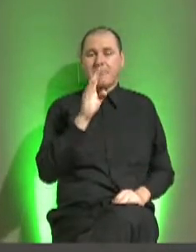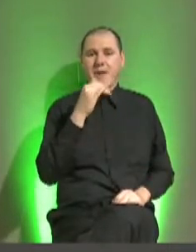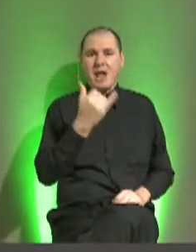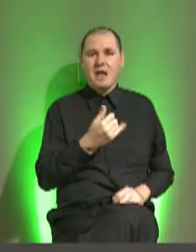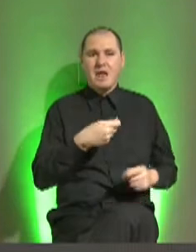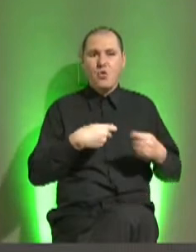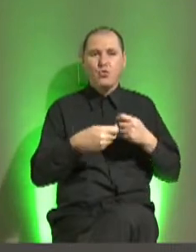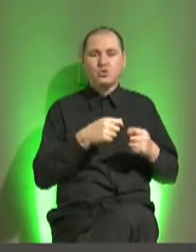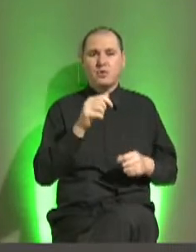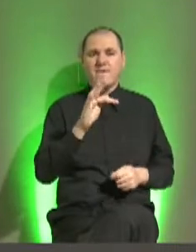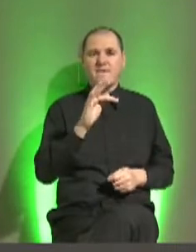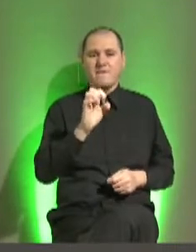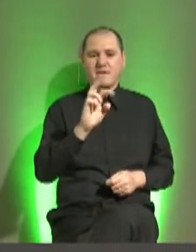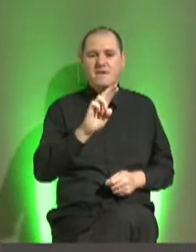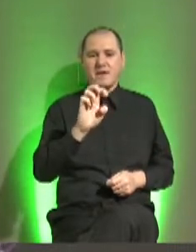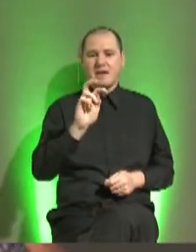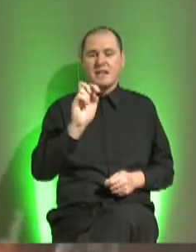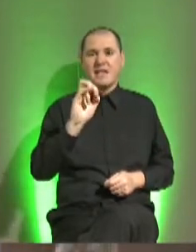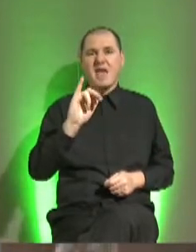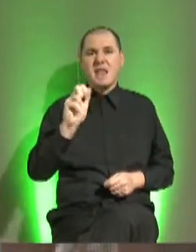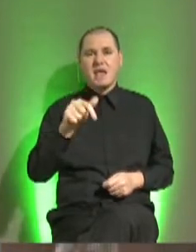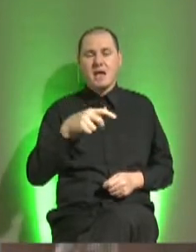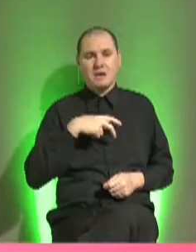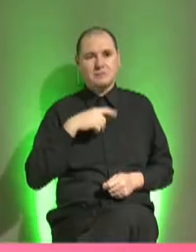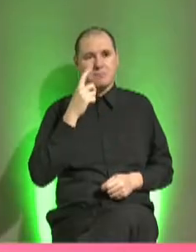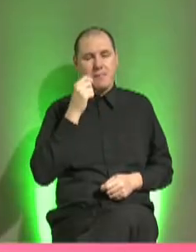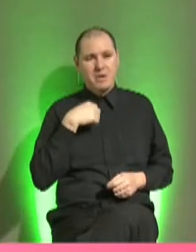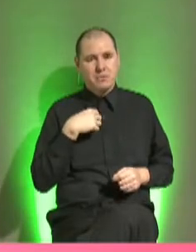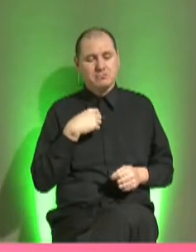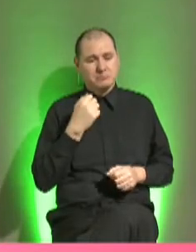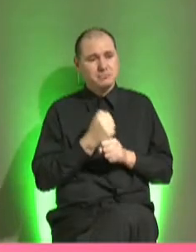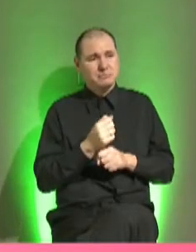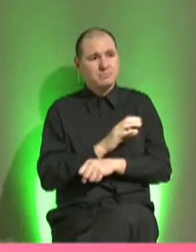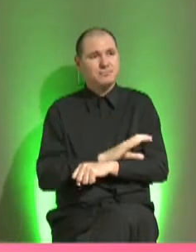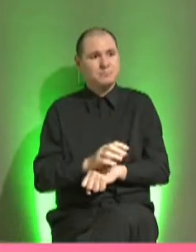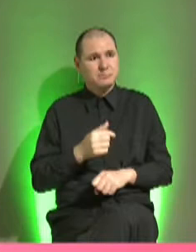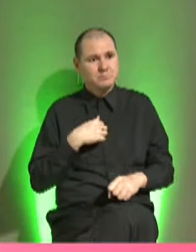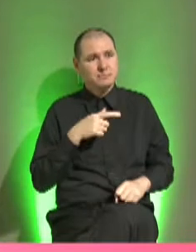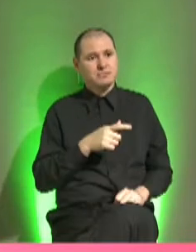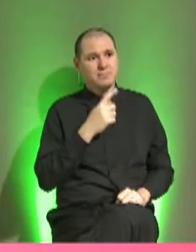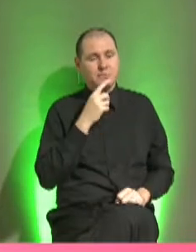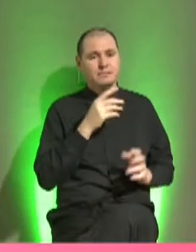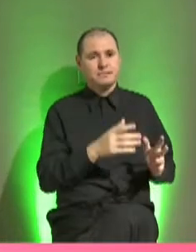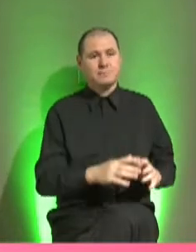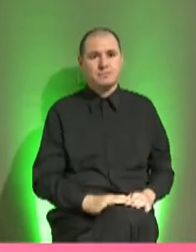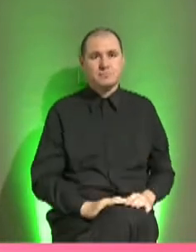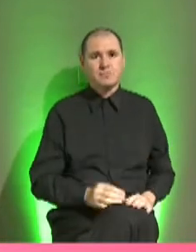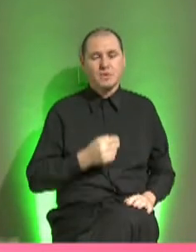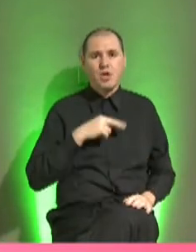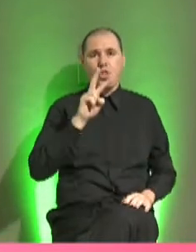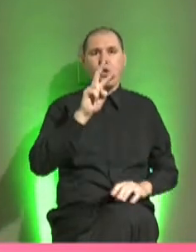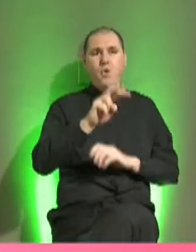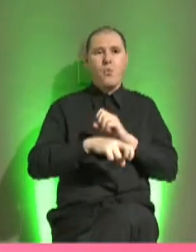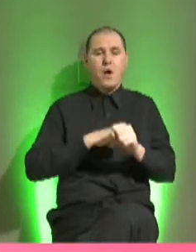ferretería llamada Casa Austria. Y bueno, me quedo con esa opción. Dije, pasaron 2 años,